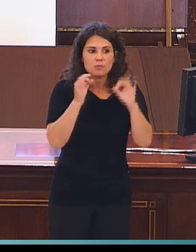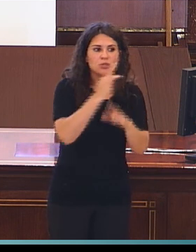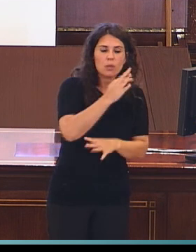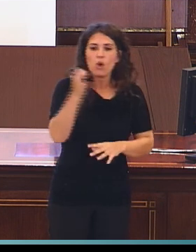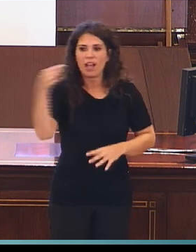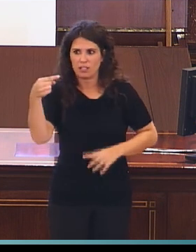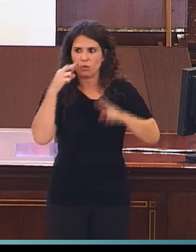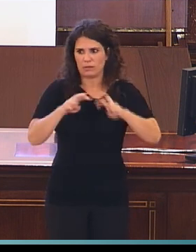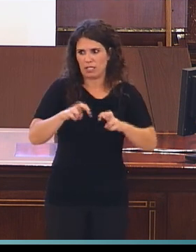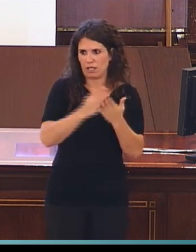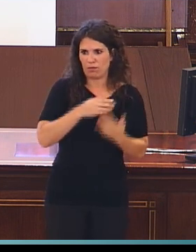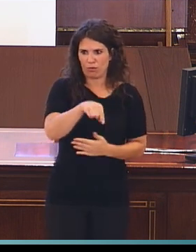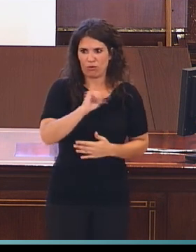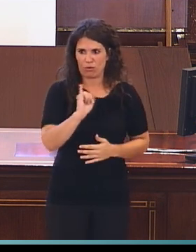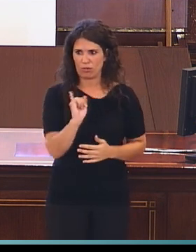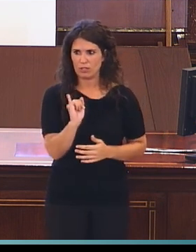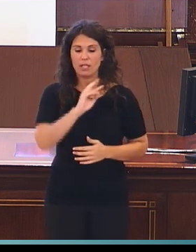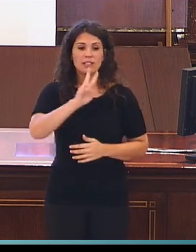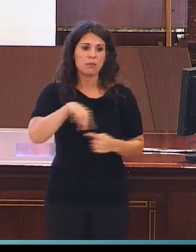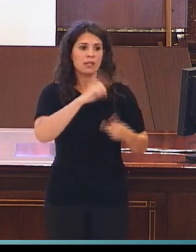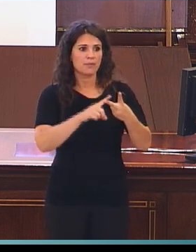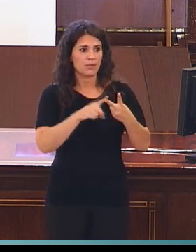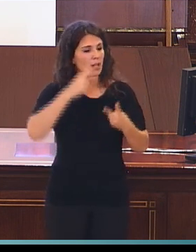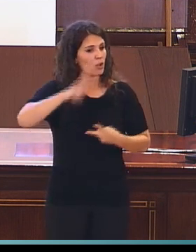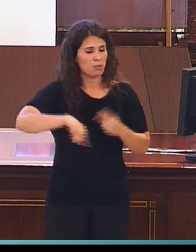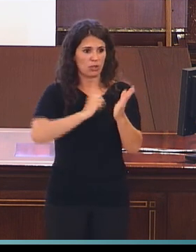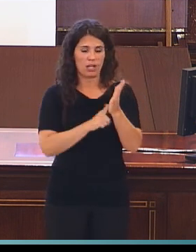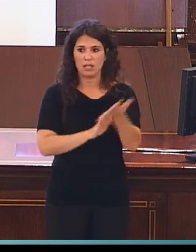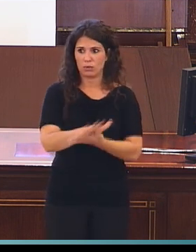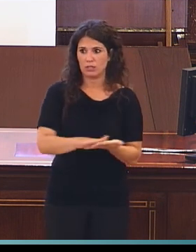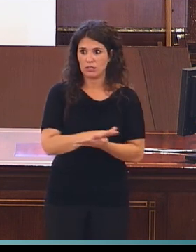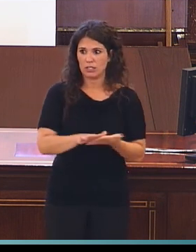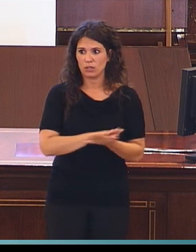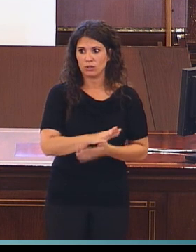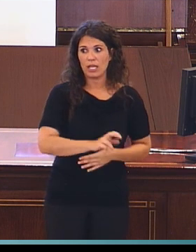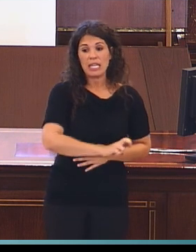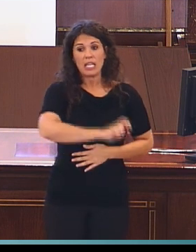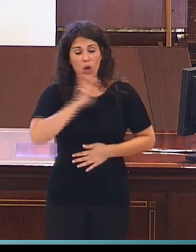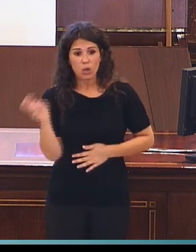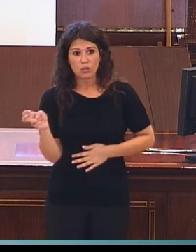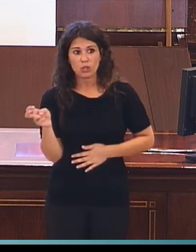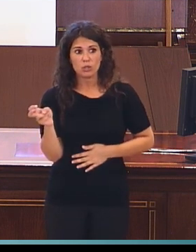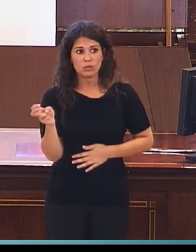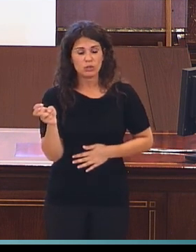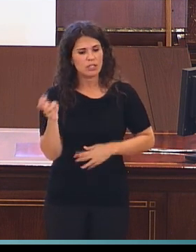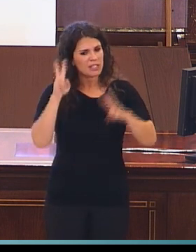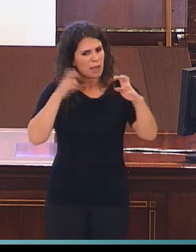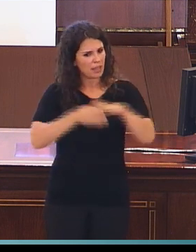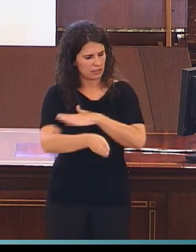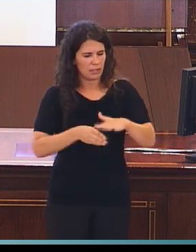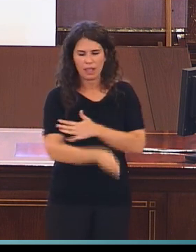dedicada al reconocimiento legal de las lenguas de signos y casi la otra, la cuarta parte, pues a cuestiones de accesibilidad.